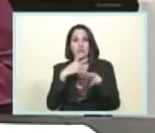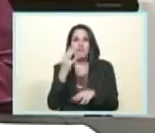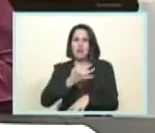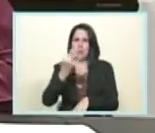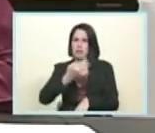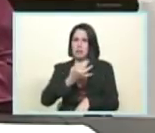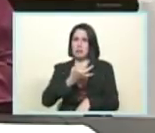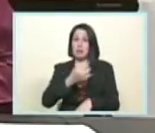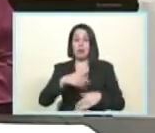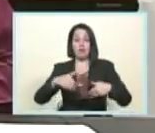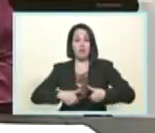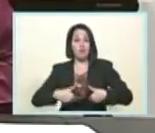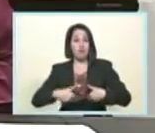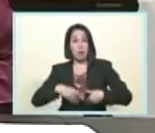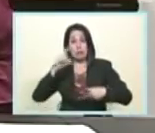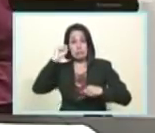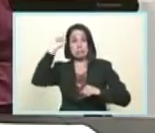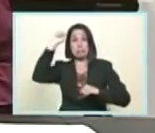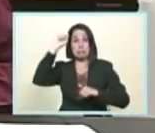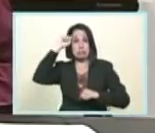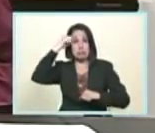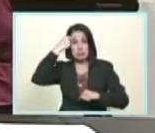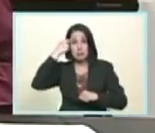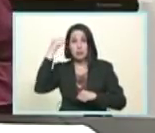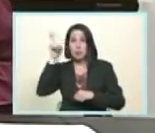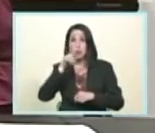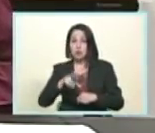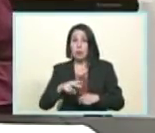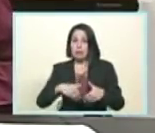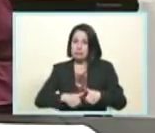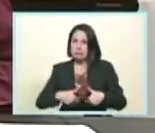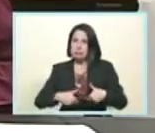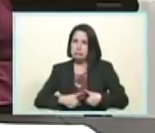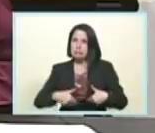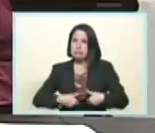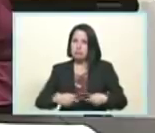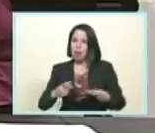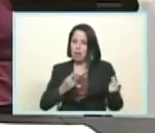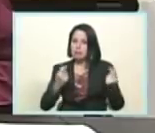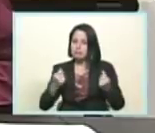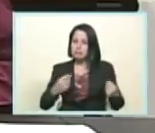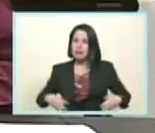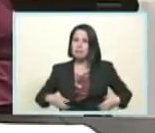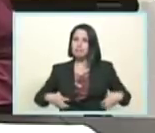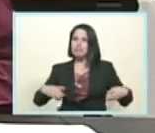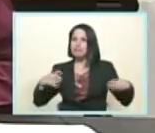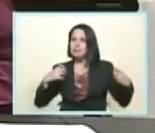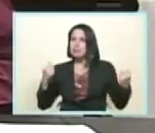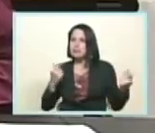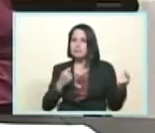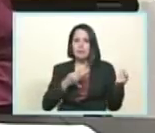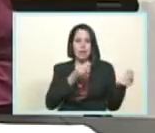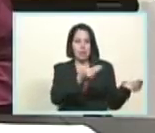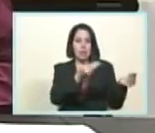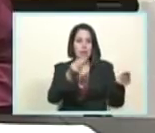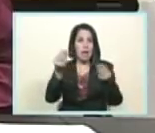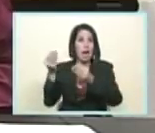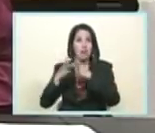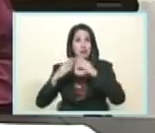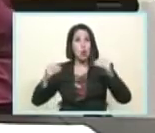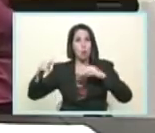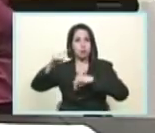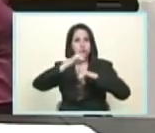minoría la Venezuela igualitaria democrática y no de pobres y ricos que ellos quieren la Venezuela de una